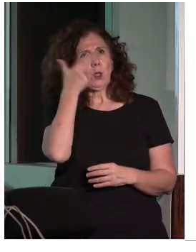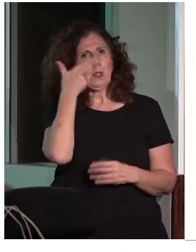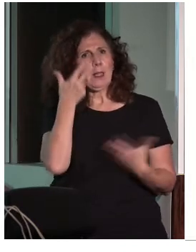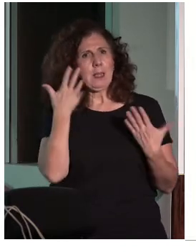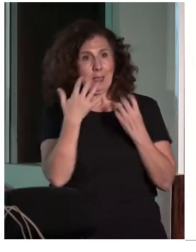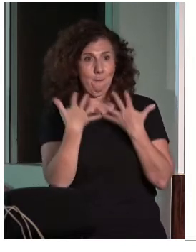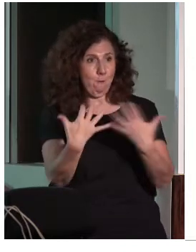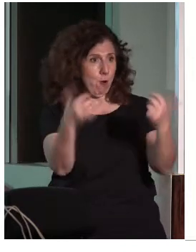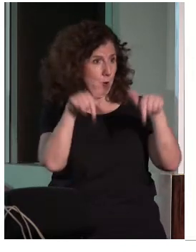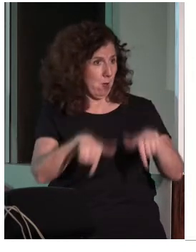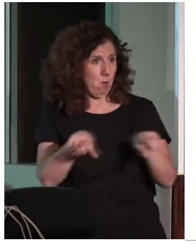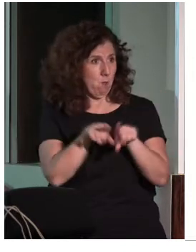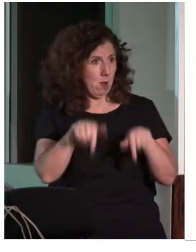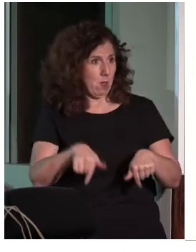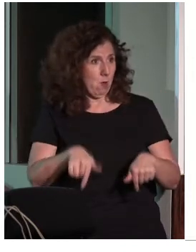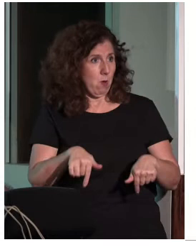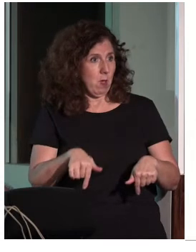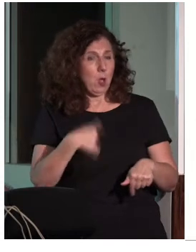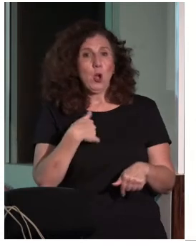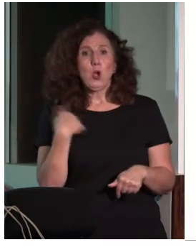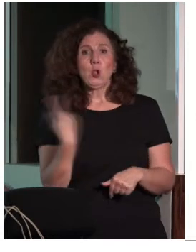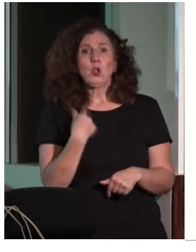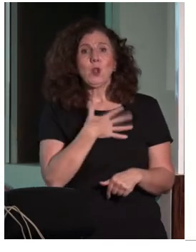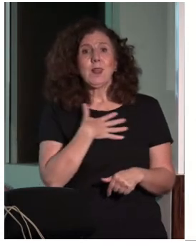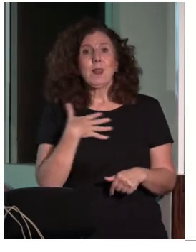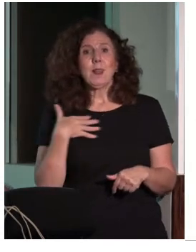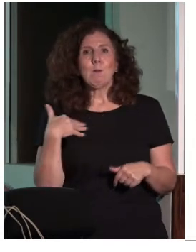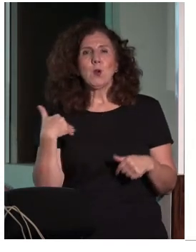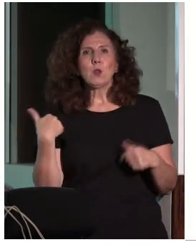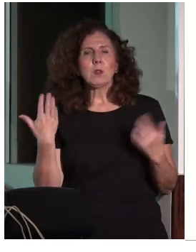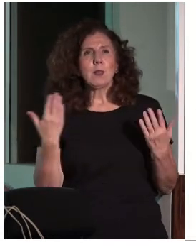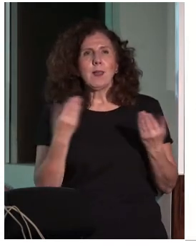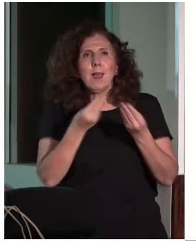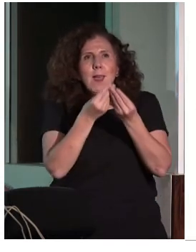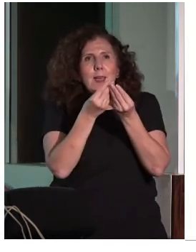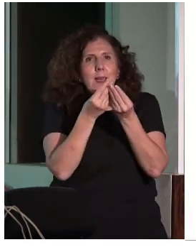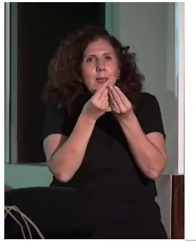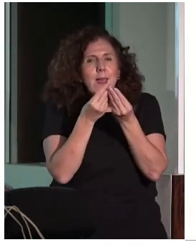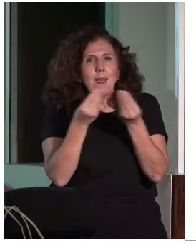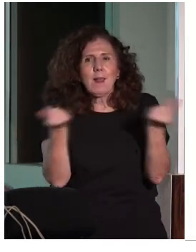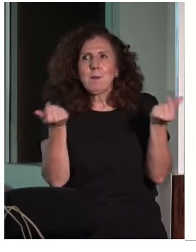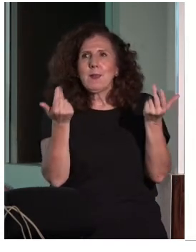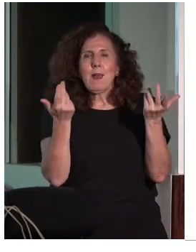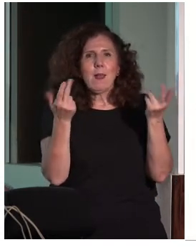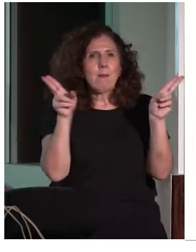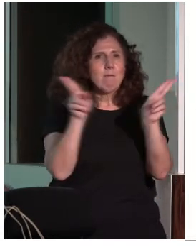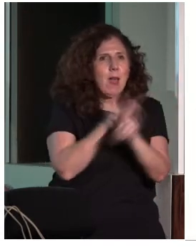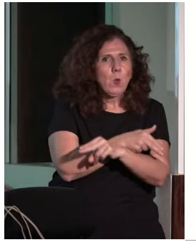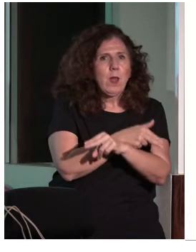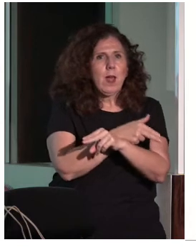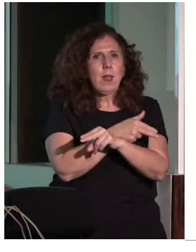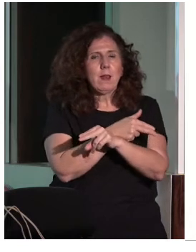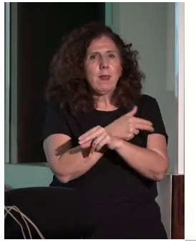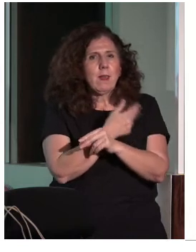foros y, en general, es que queremos eliminar, pues, estas cuatro palabras que